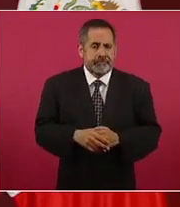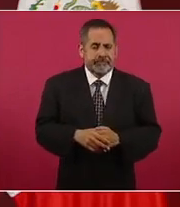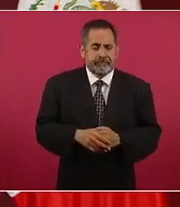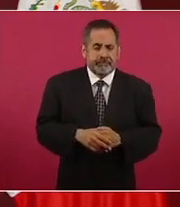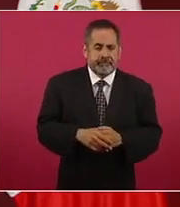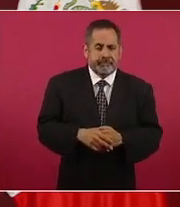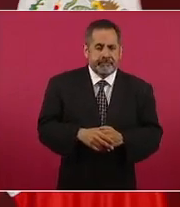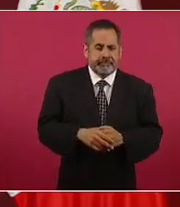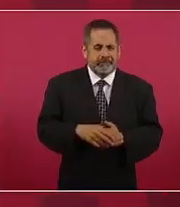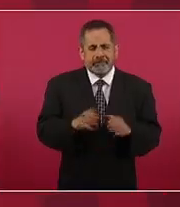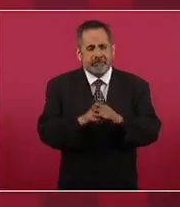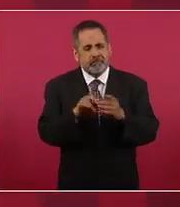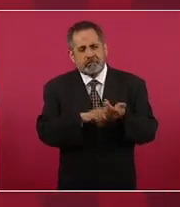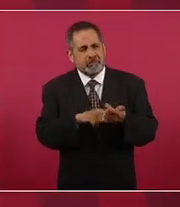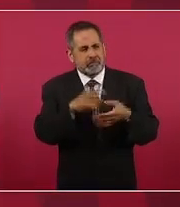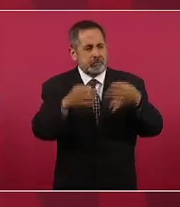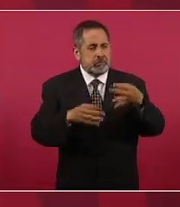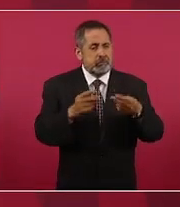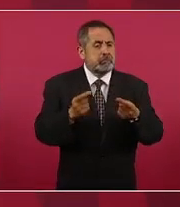celeridad